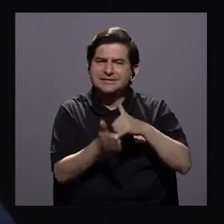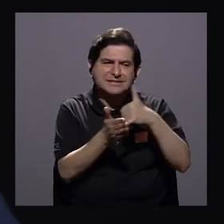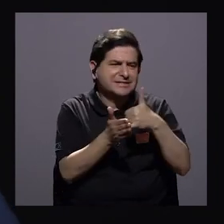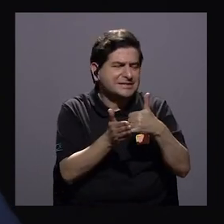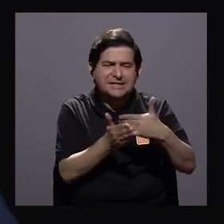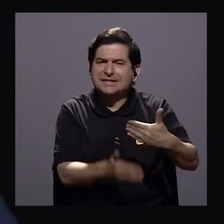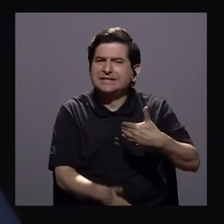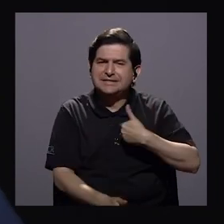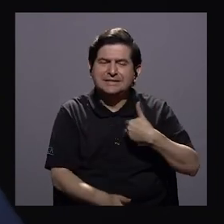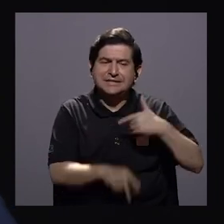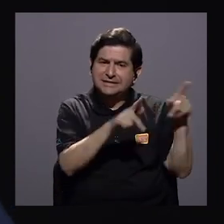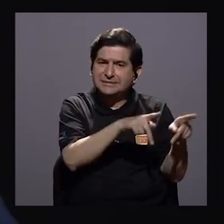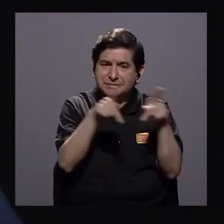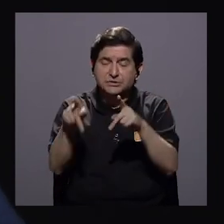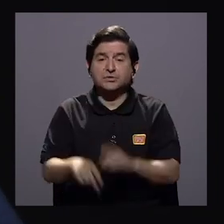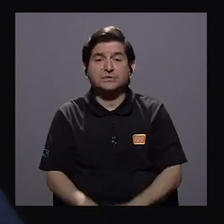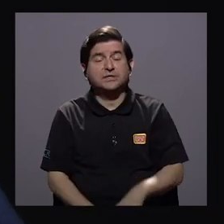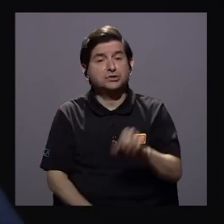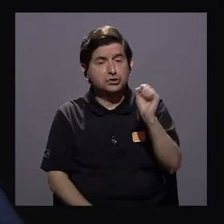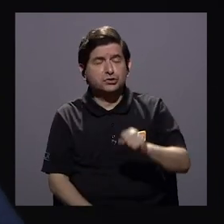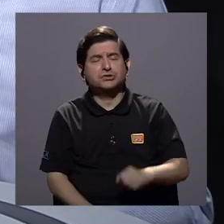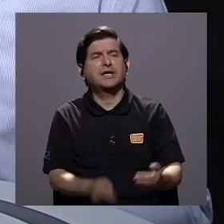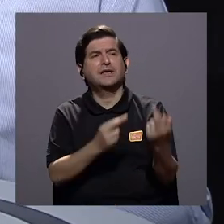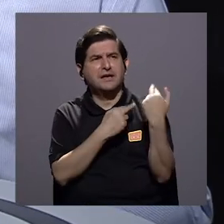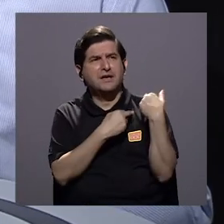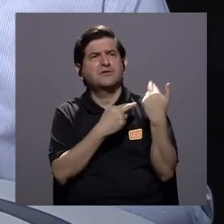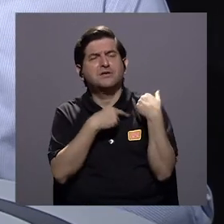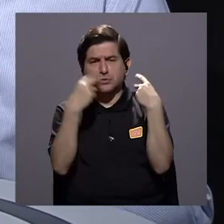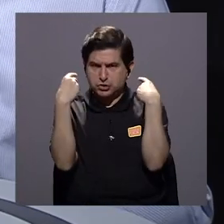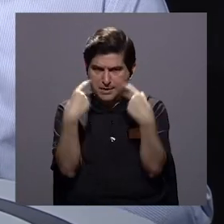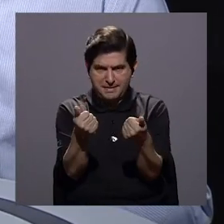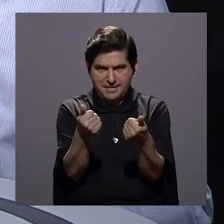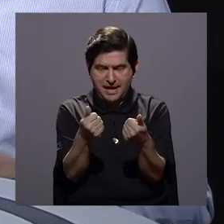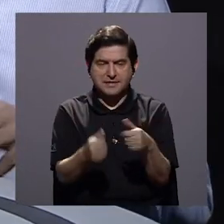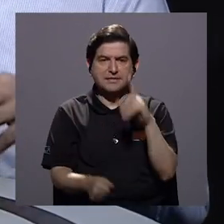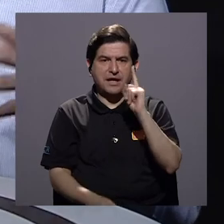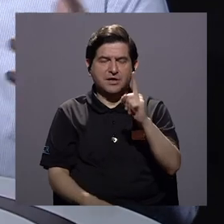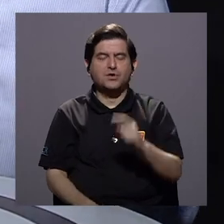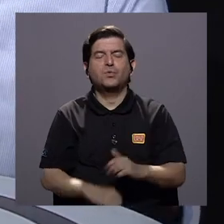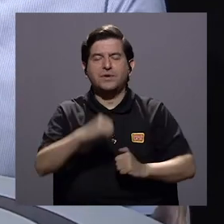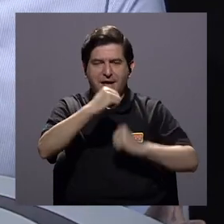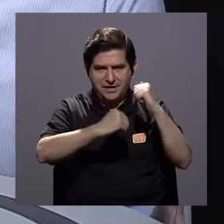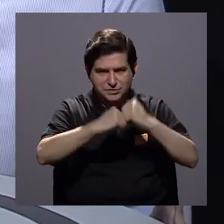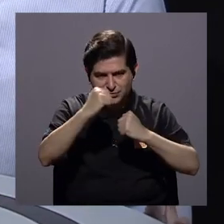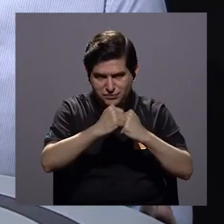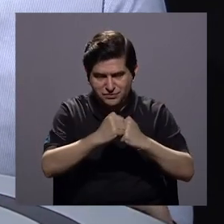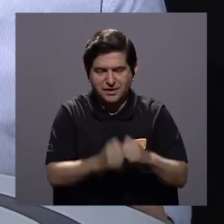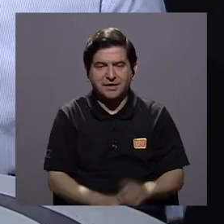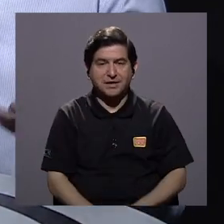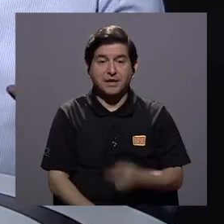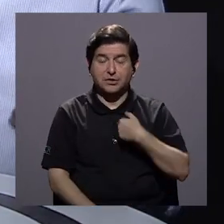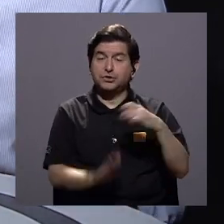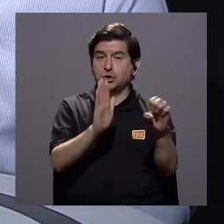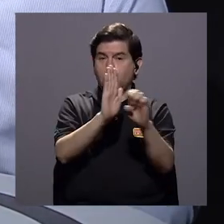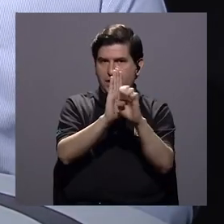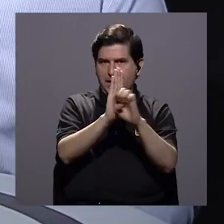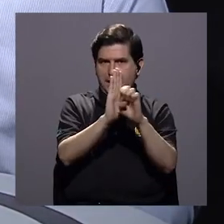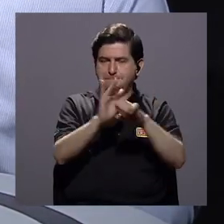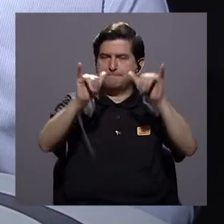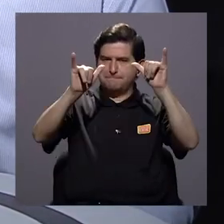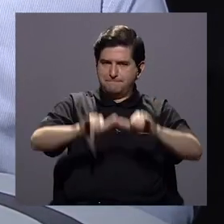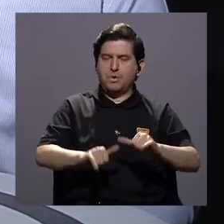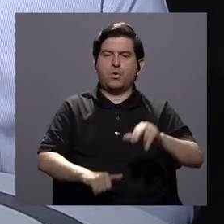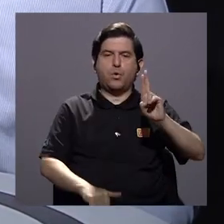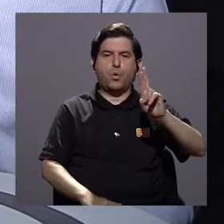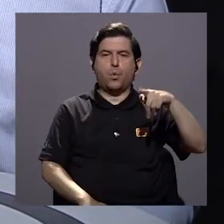la vulnerabilidad que tenían personas hay una responsabilidad inmediata y hay una responsabilidad estructural si pongo el ejemplo